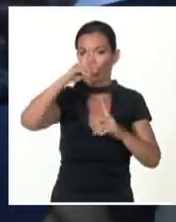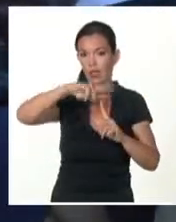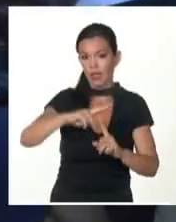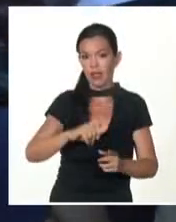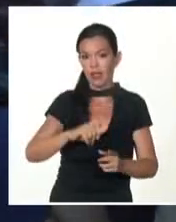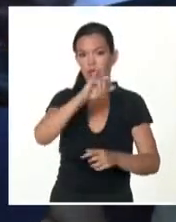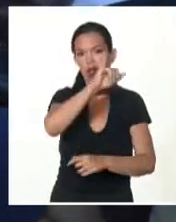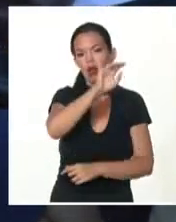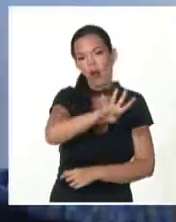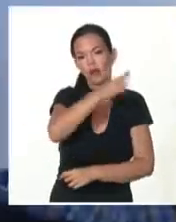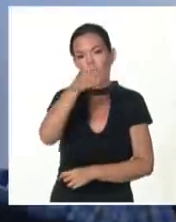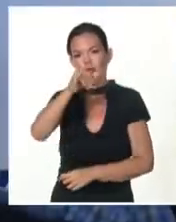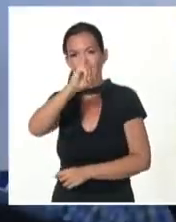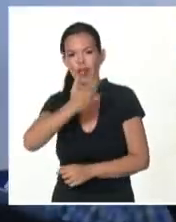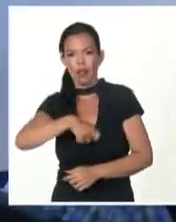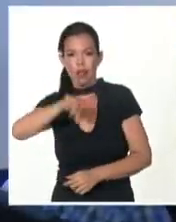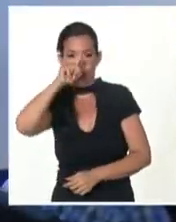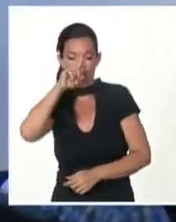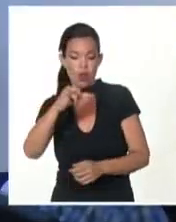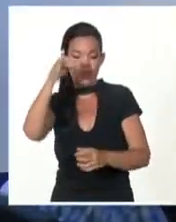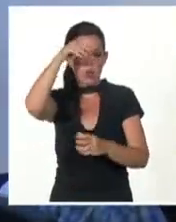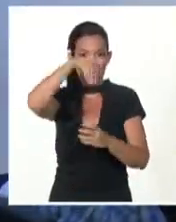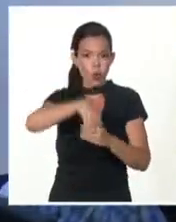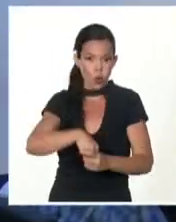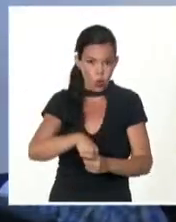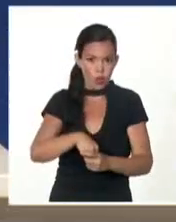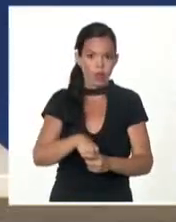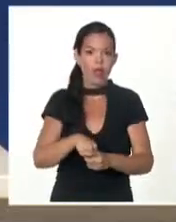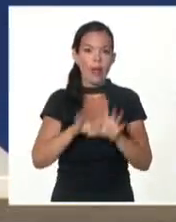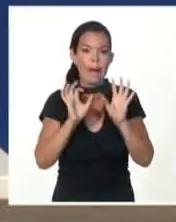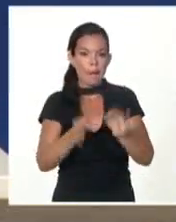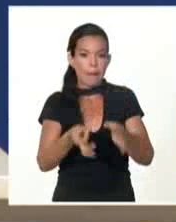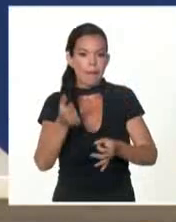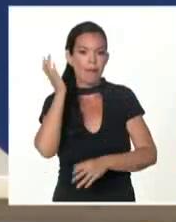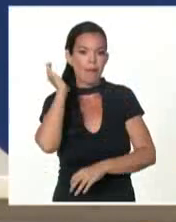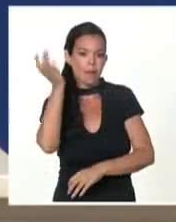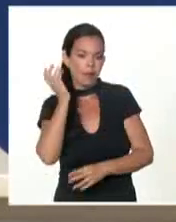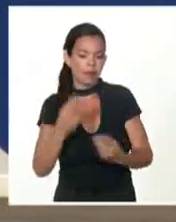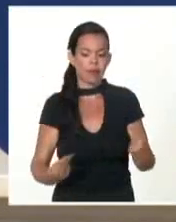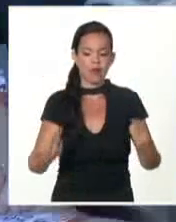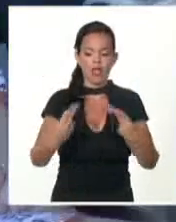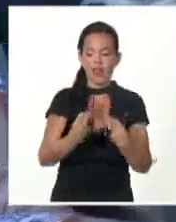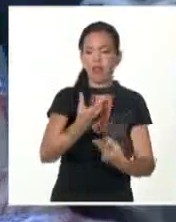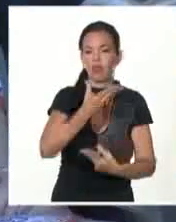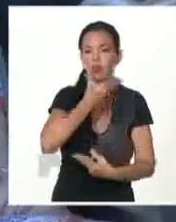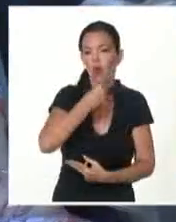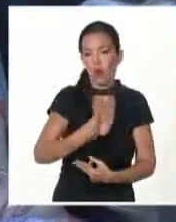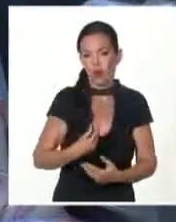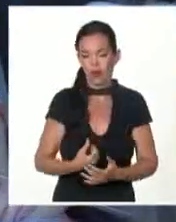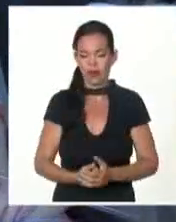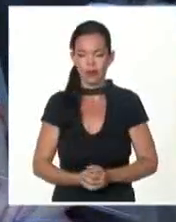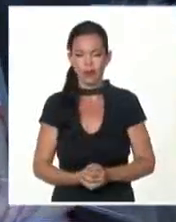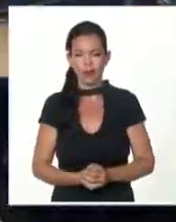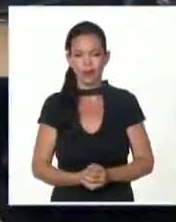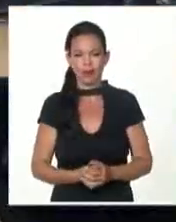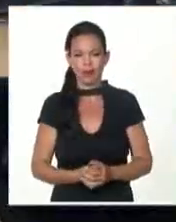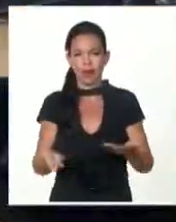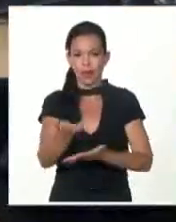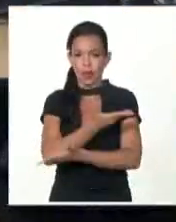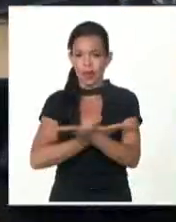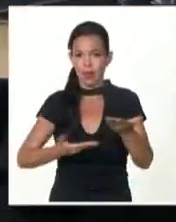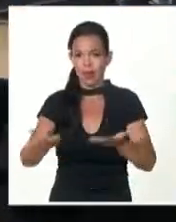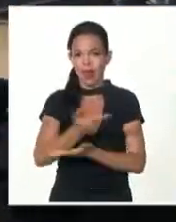la celebración del Foro de Jóvenes Estudiantes de varios países, espacios de intercambio y formación profesional. Melvin Yuel,